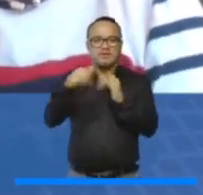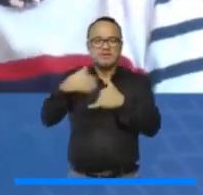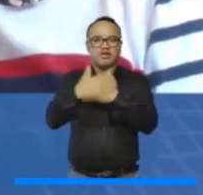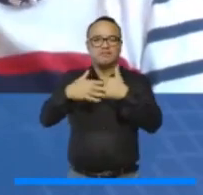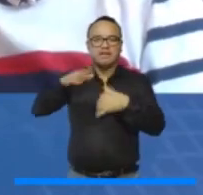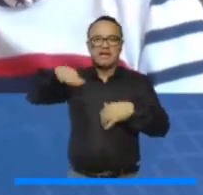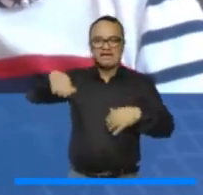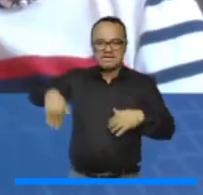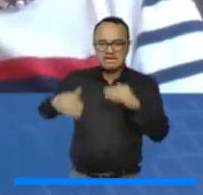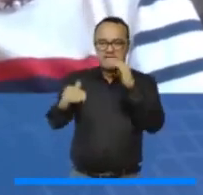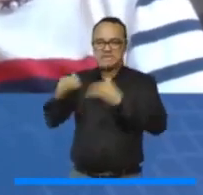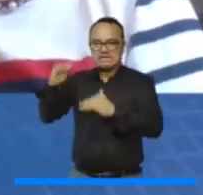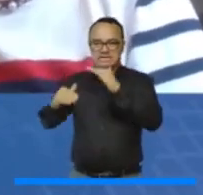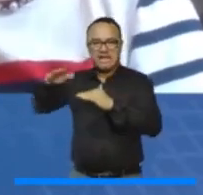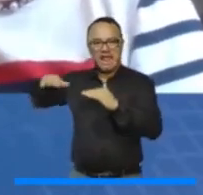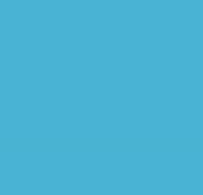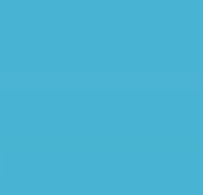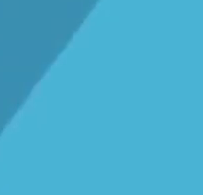profundizar las inequidades de este país.